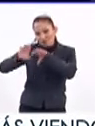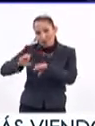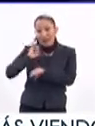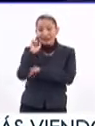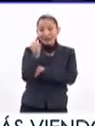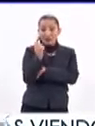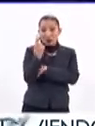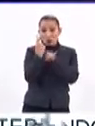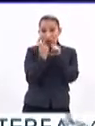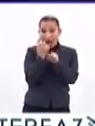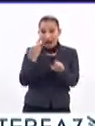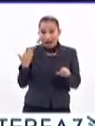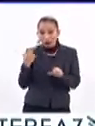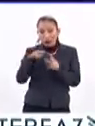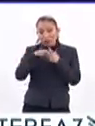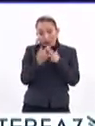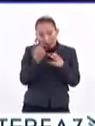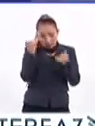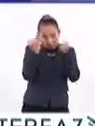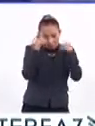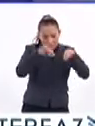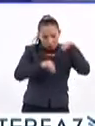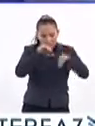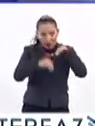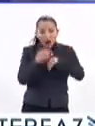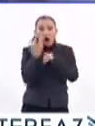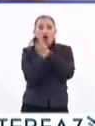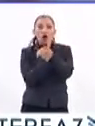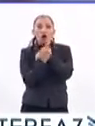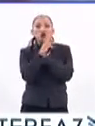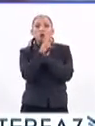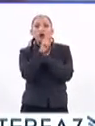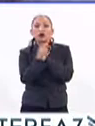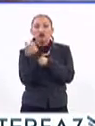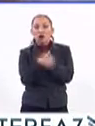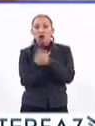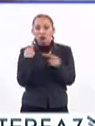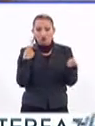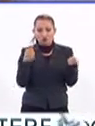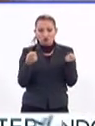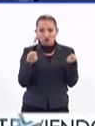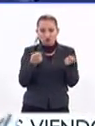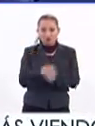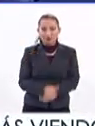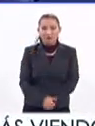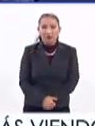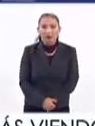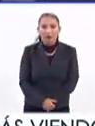En septiembre del año pasado, comenzaron a diseñar un robot autónomo operado por controladores.